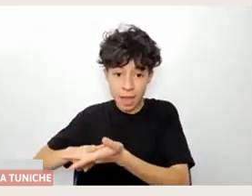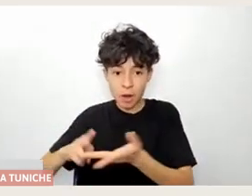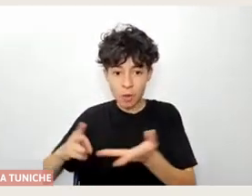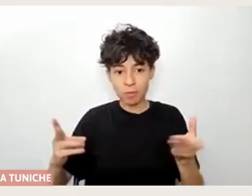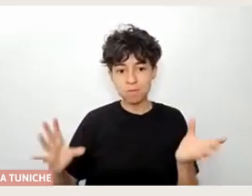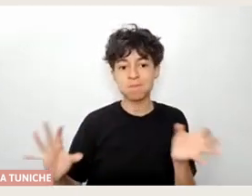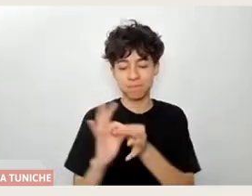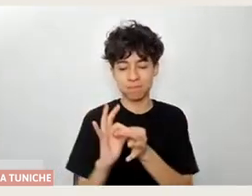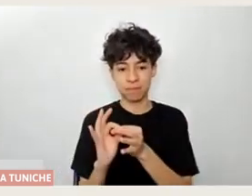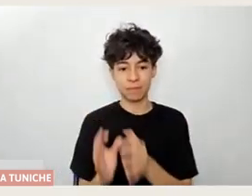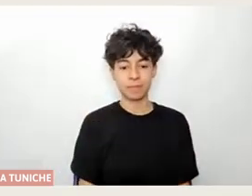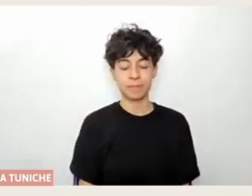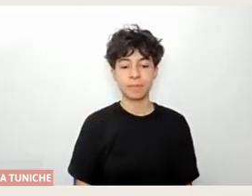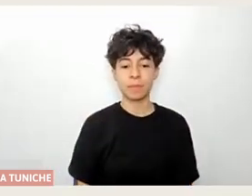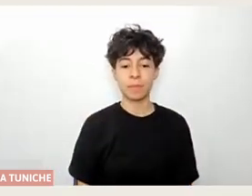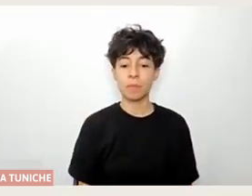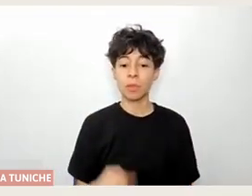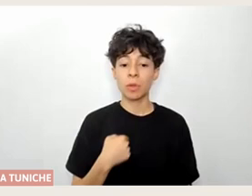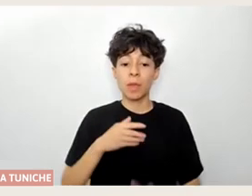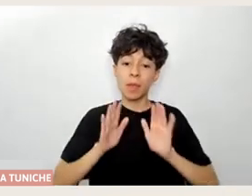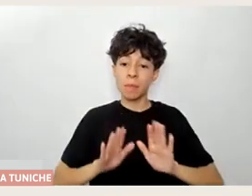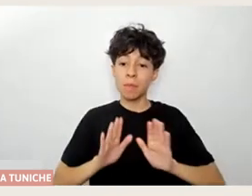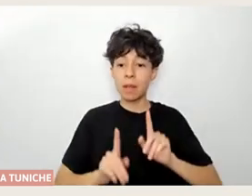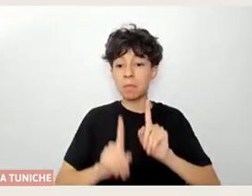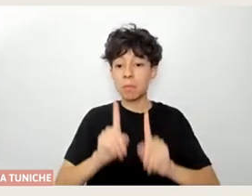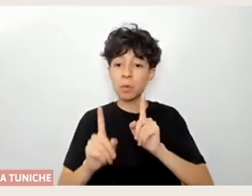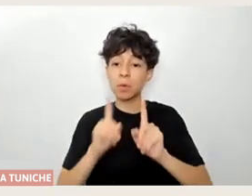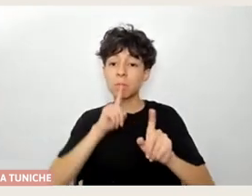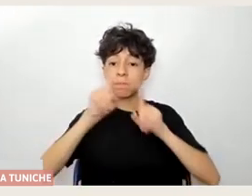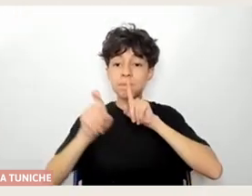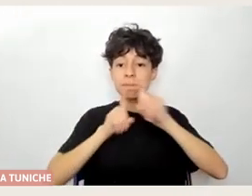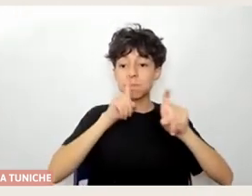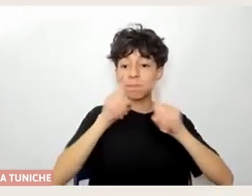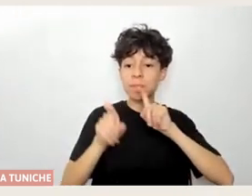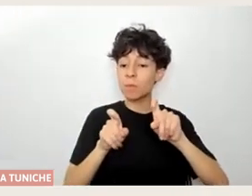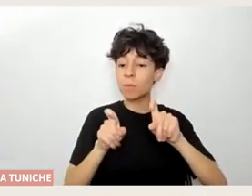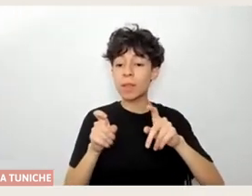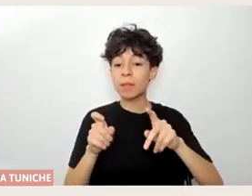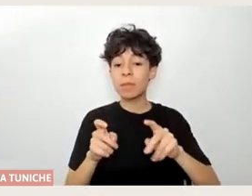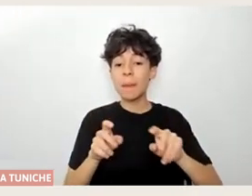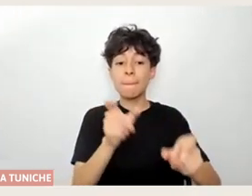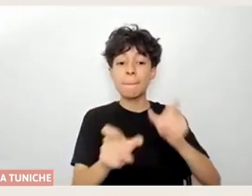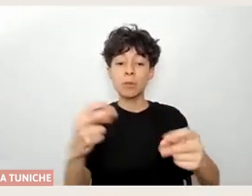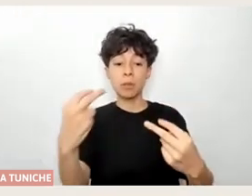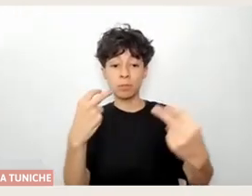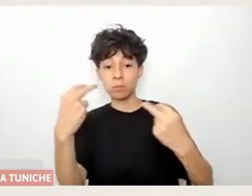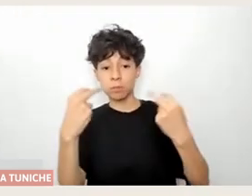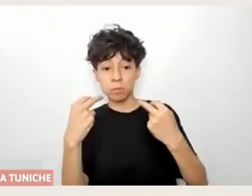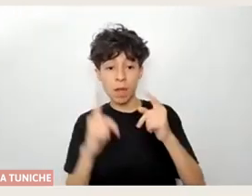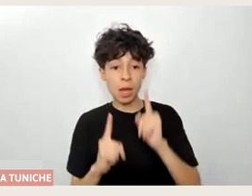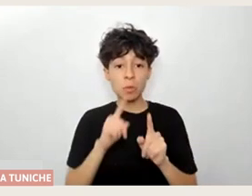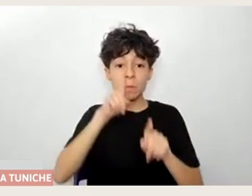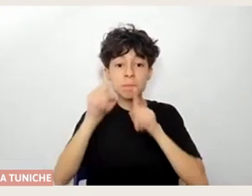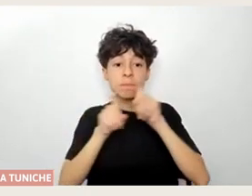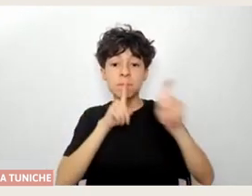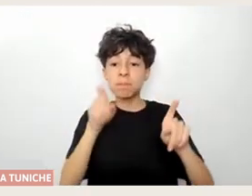Estoy esperando a ver si hay algunas preguntas del público, no sé si alguno de ustedes después de habernos escuchado entre todos